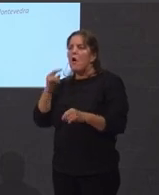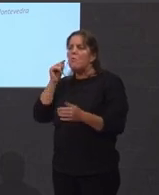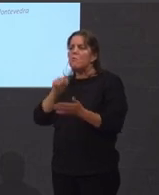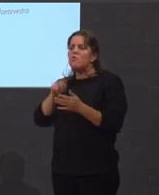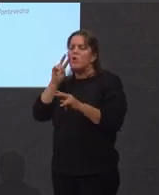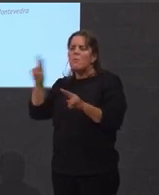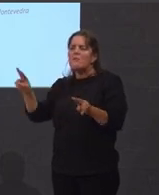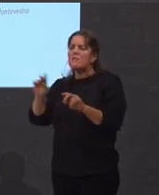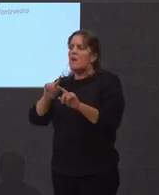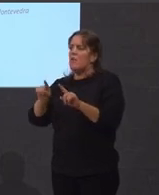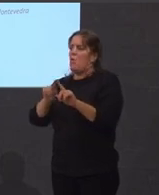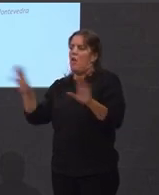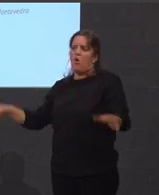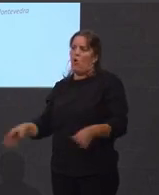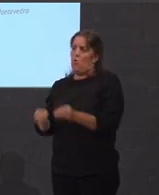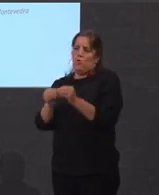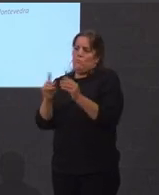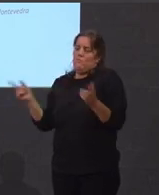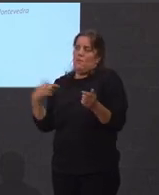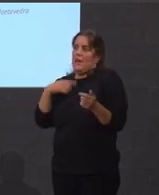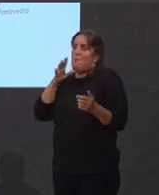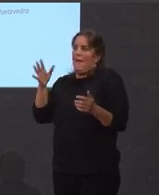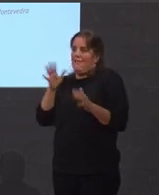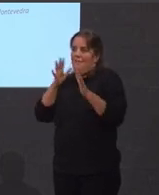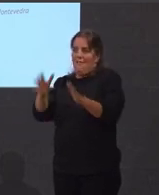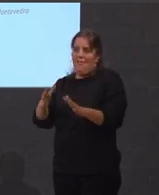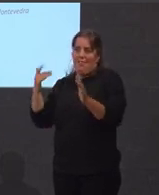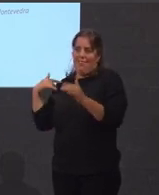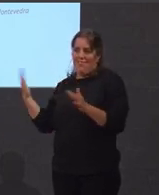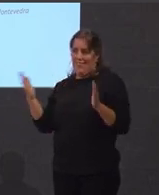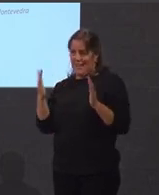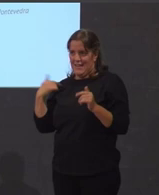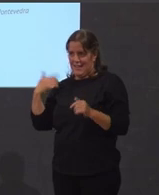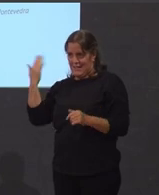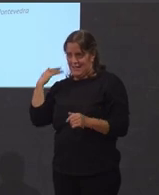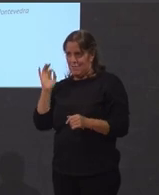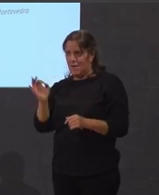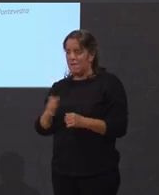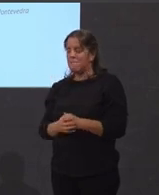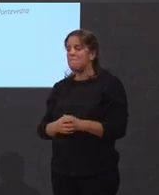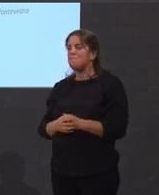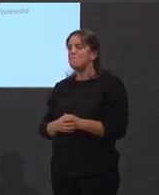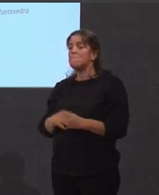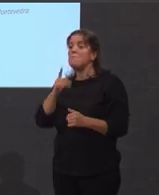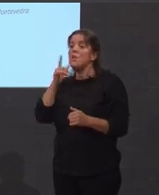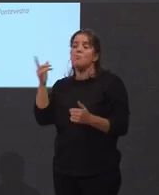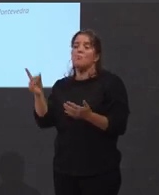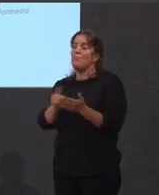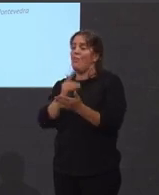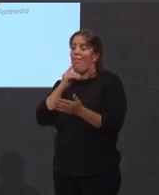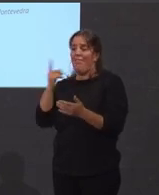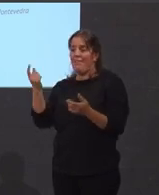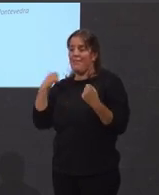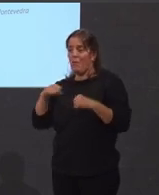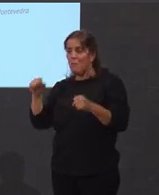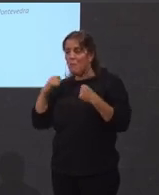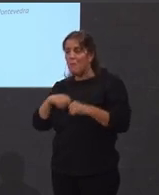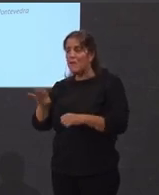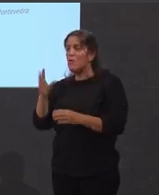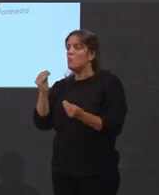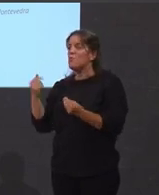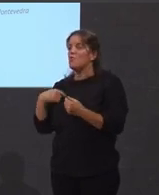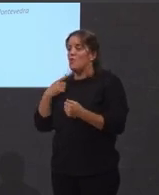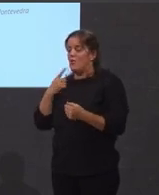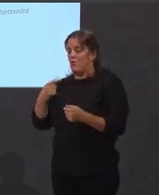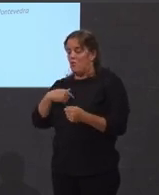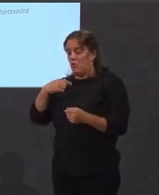do que foron todas esas décadas, non? E, bueno, pois é moi didáctico, non? Que é algo que valoro moito